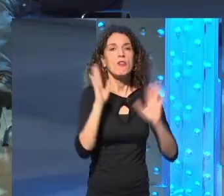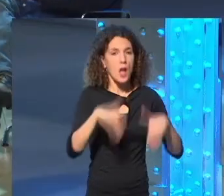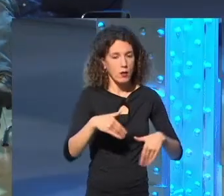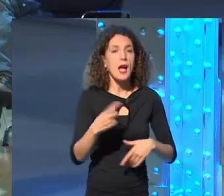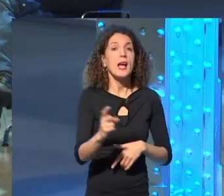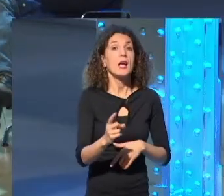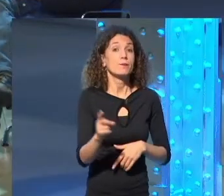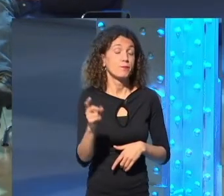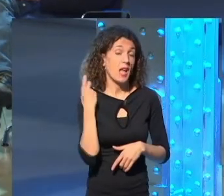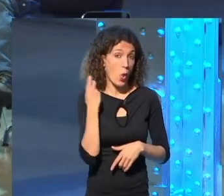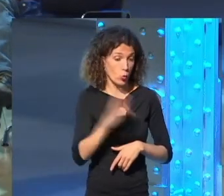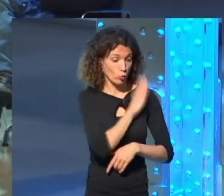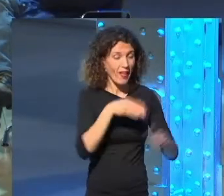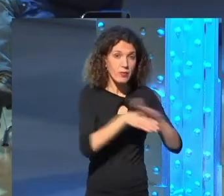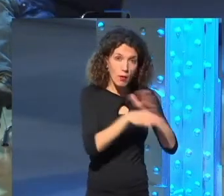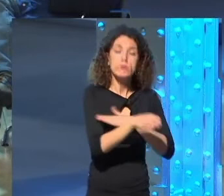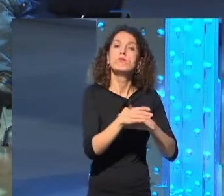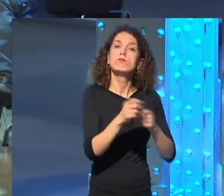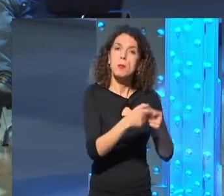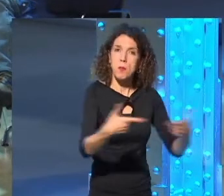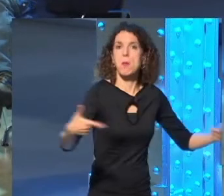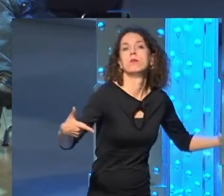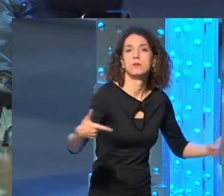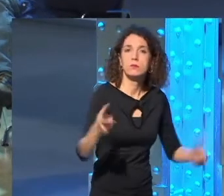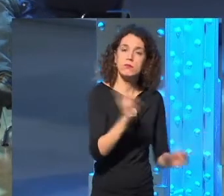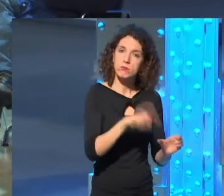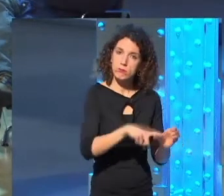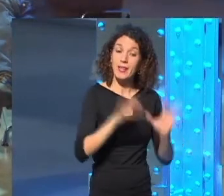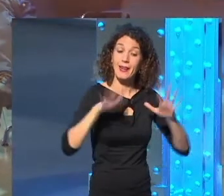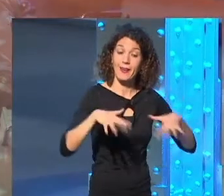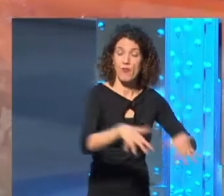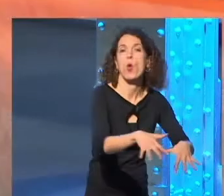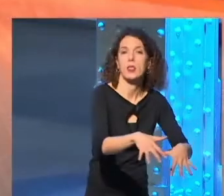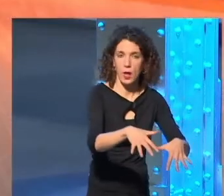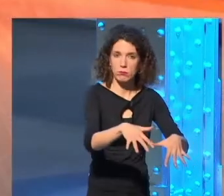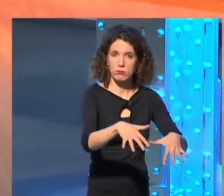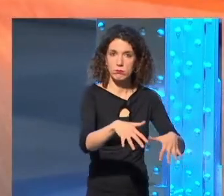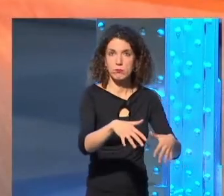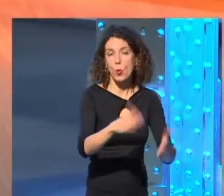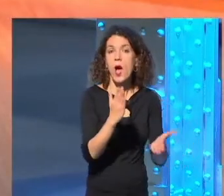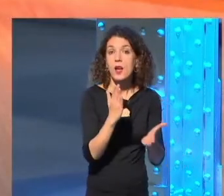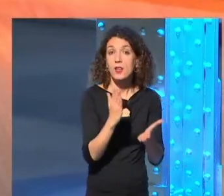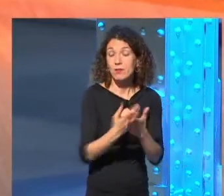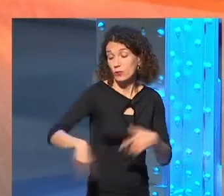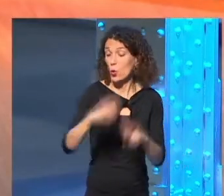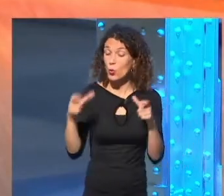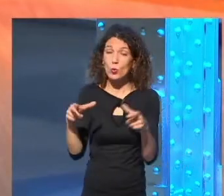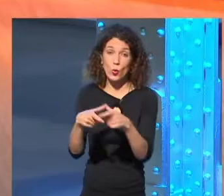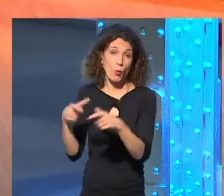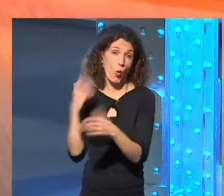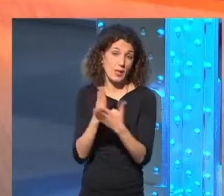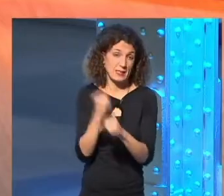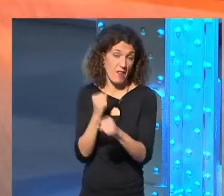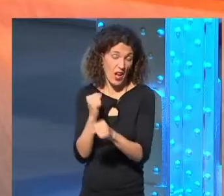Los estudiantes logran incorporar a las revueltas a la clase obrera, de tal manera que